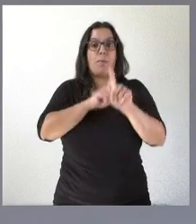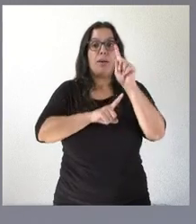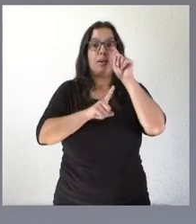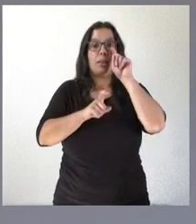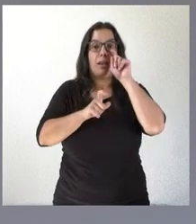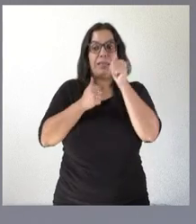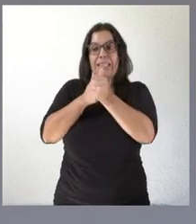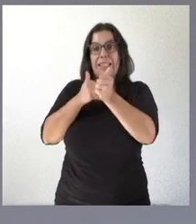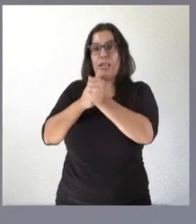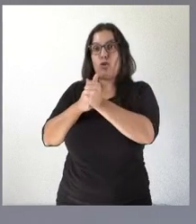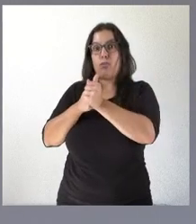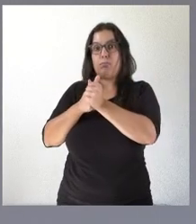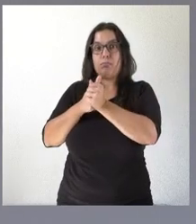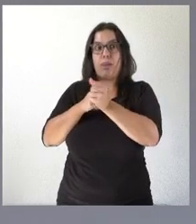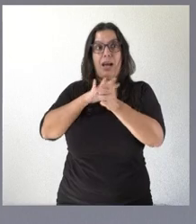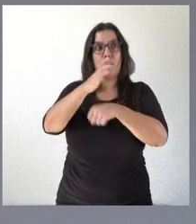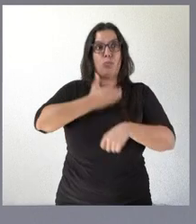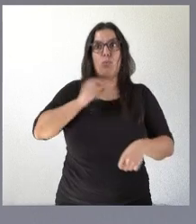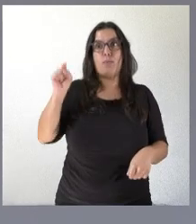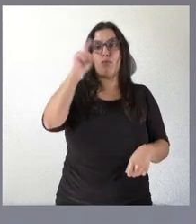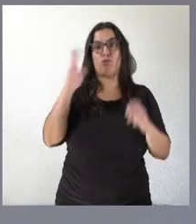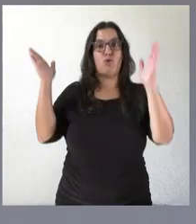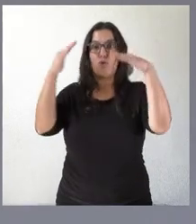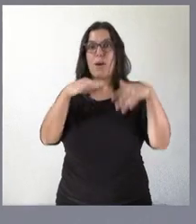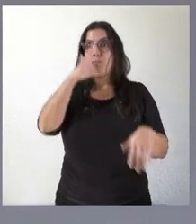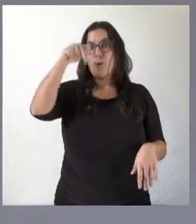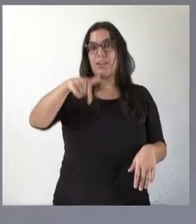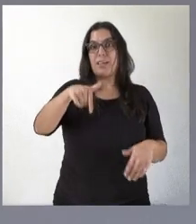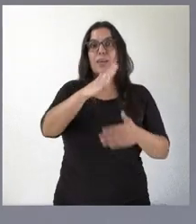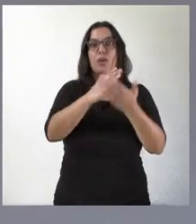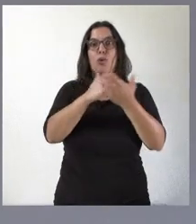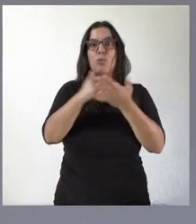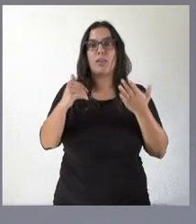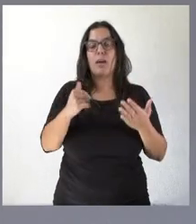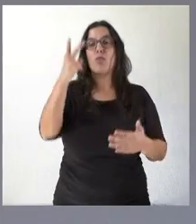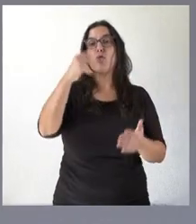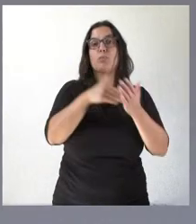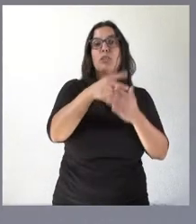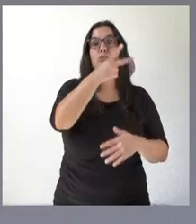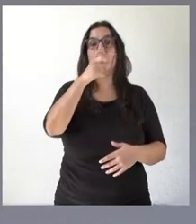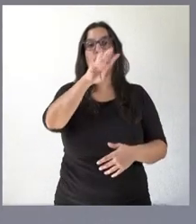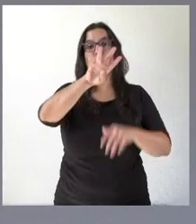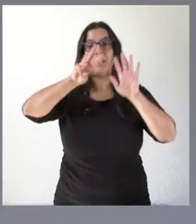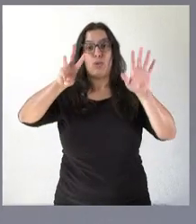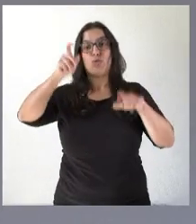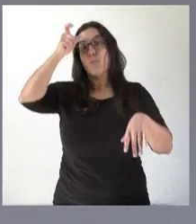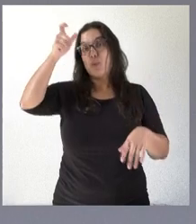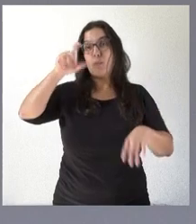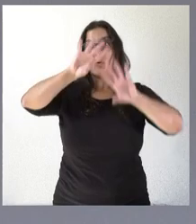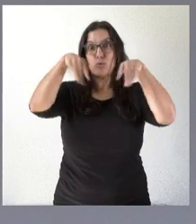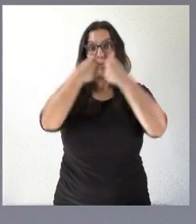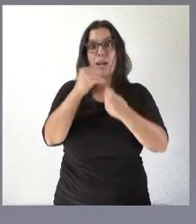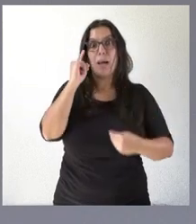secretarios en nuestro mundo local, una comunidad autónoma como la nuestra, 2.248 municipios, 2